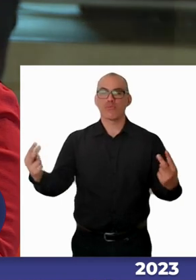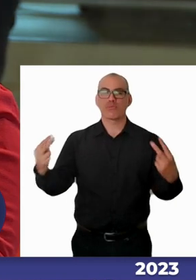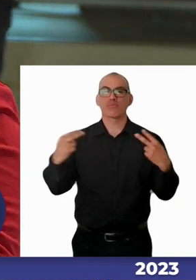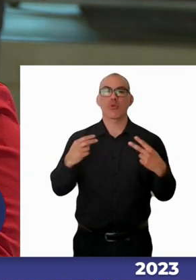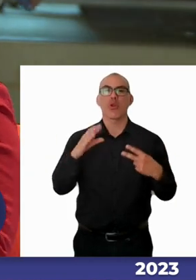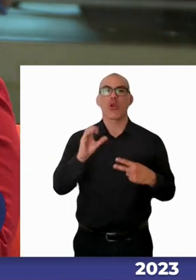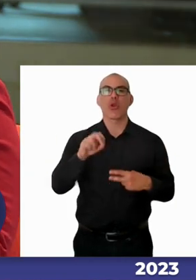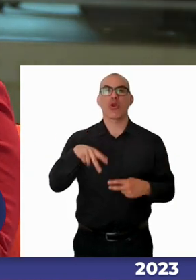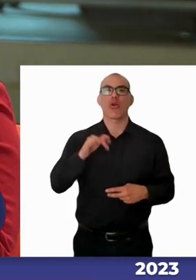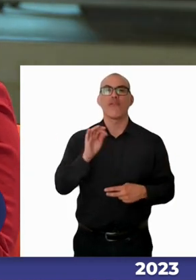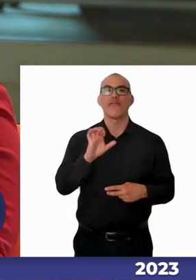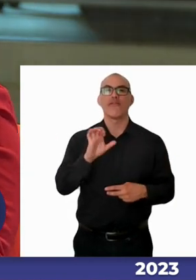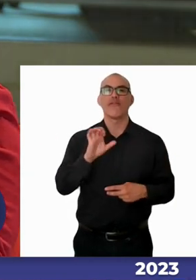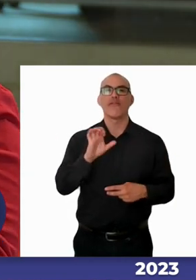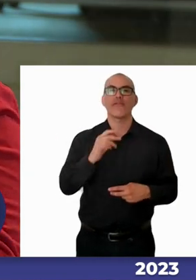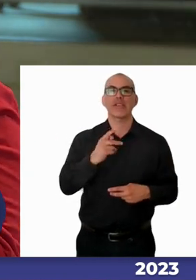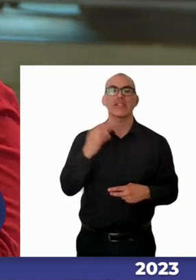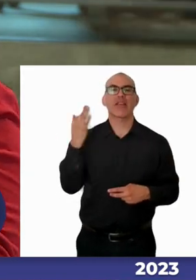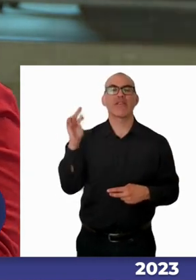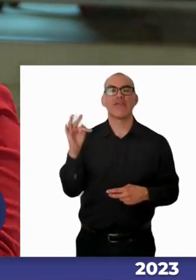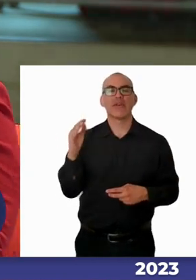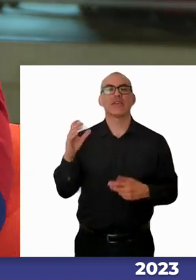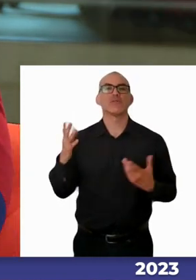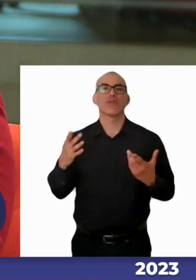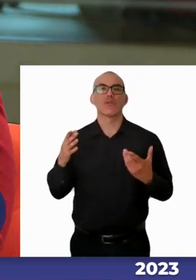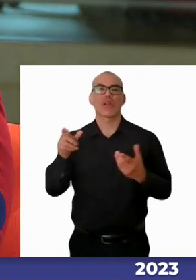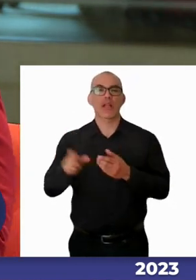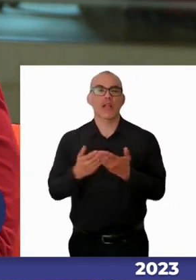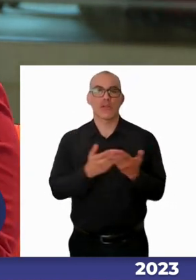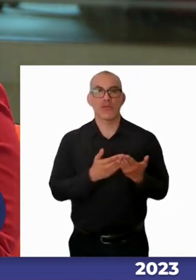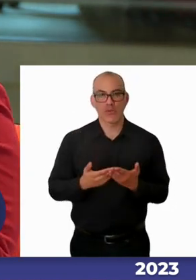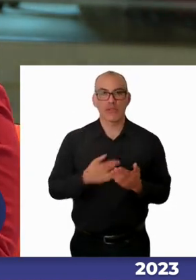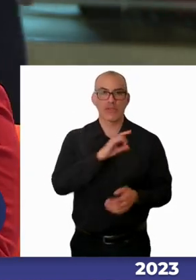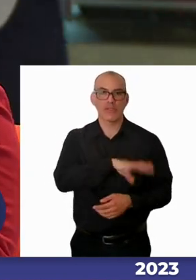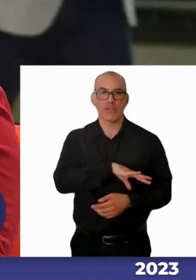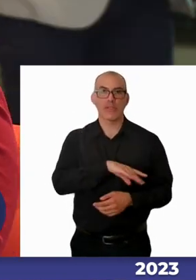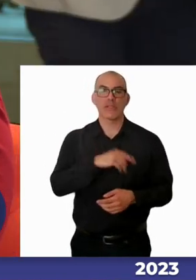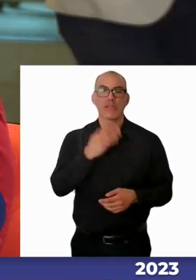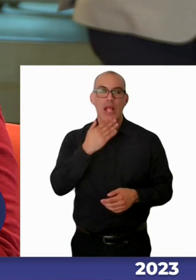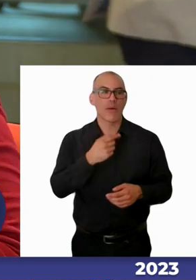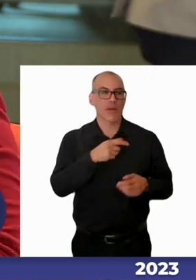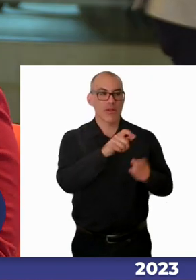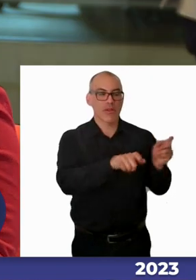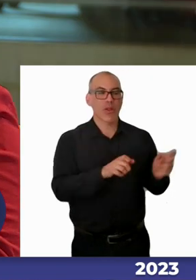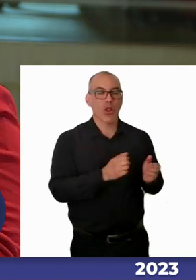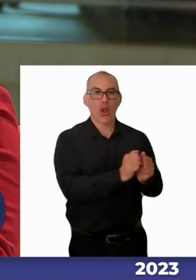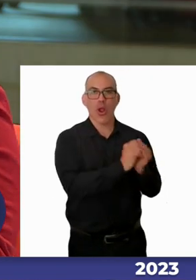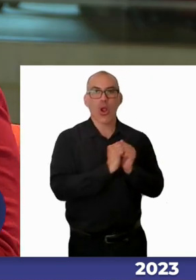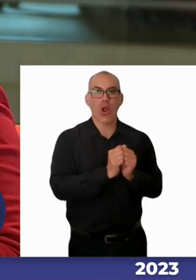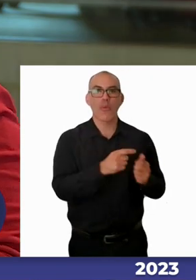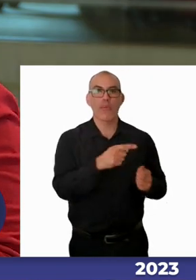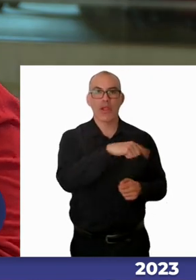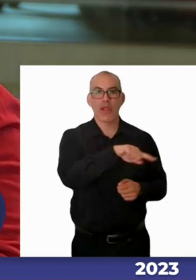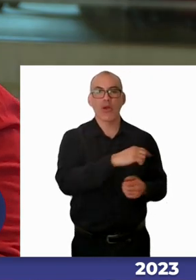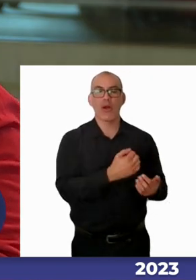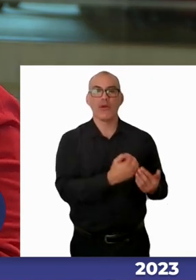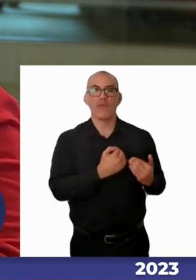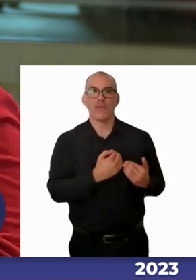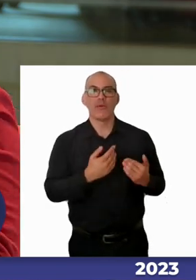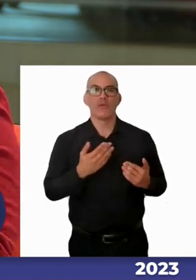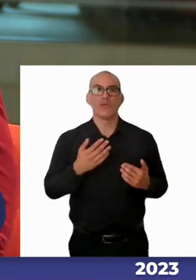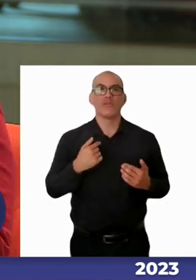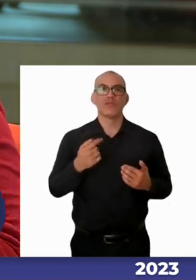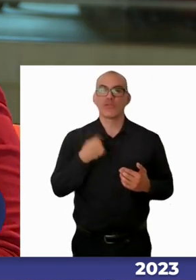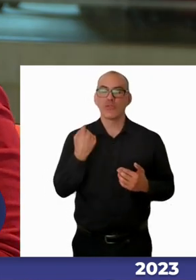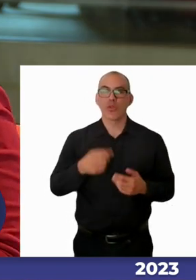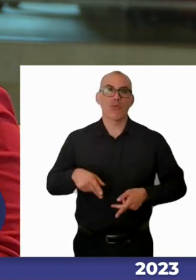reconocidos institucionalmente por nuestros propios estudiantes y comunidad universitaria en donde hoy en día nosotros tenemos tanta potestad como la FEUSACH que